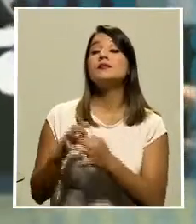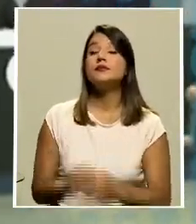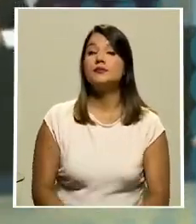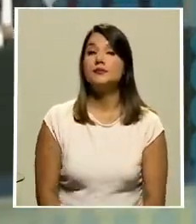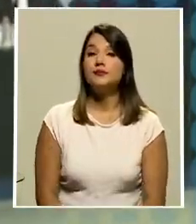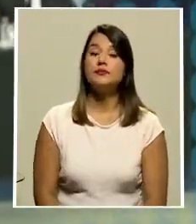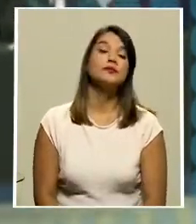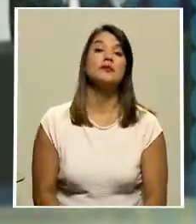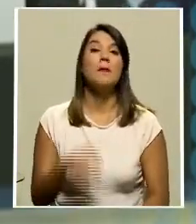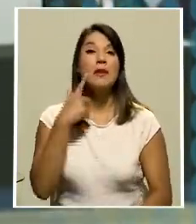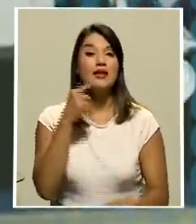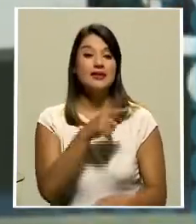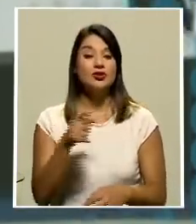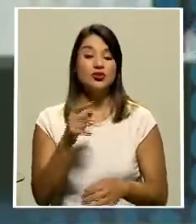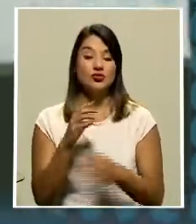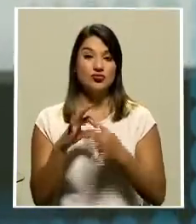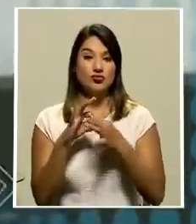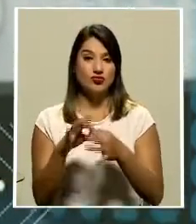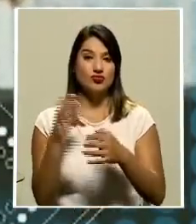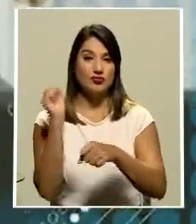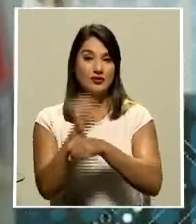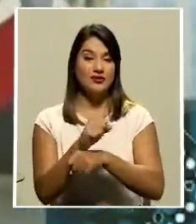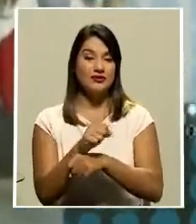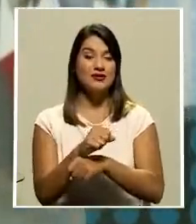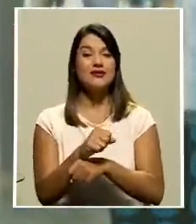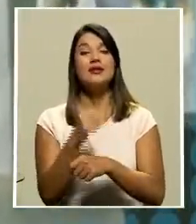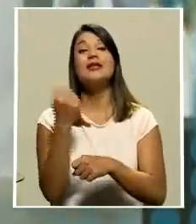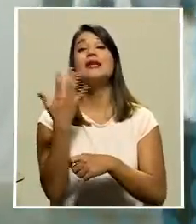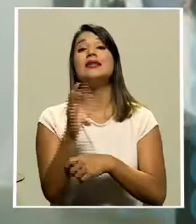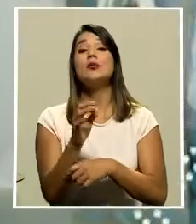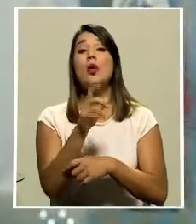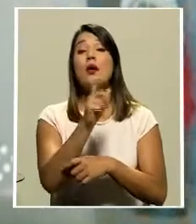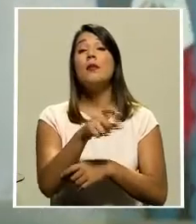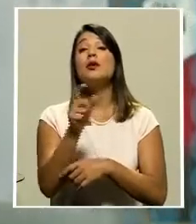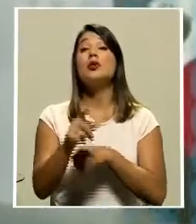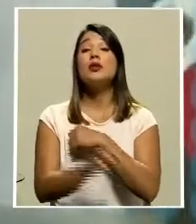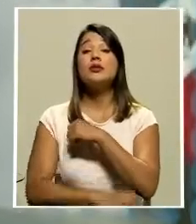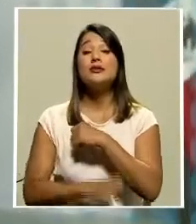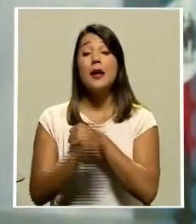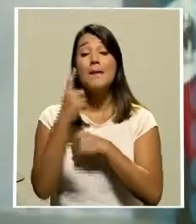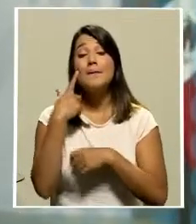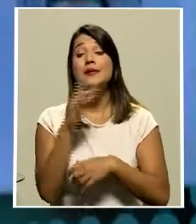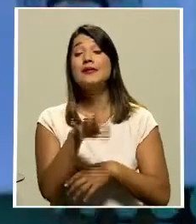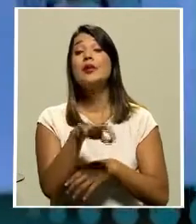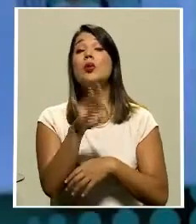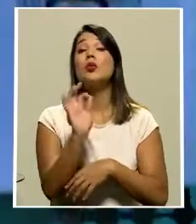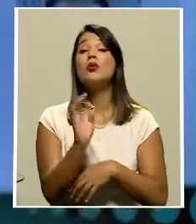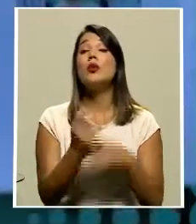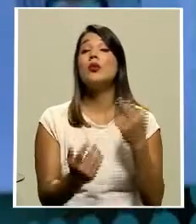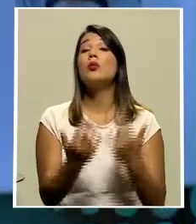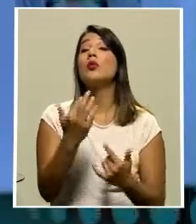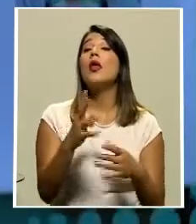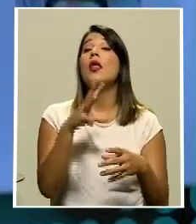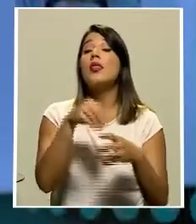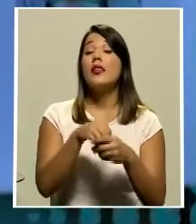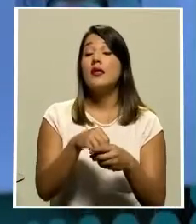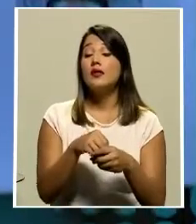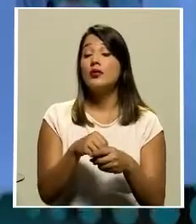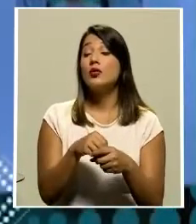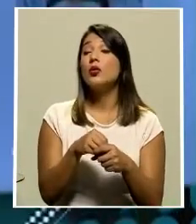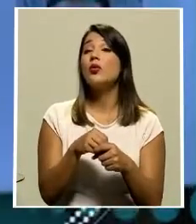el asesinato de 19 migrantes que aparecieron calcinados dentro de una furgoneta